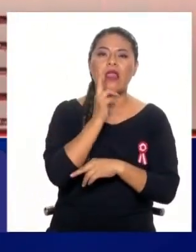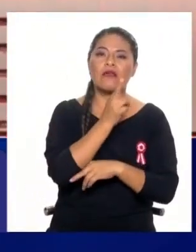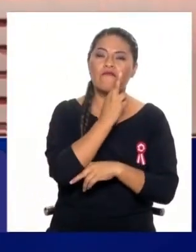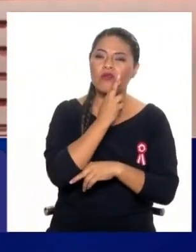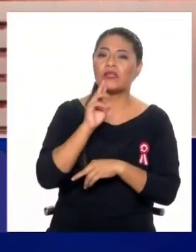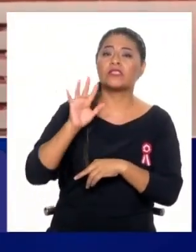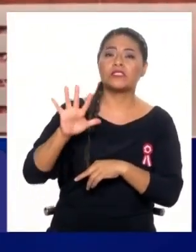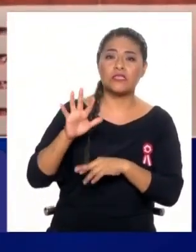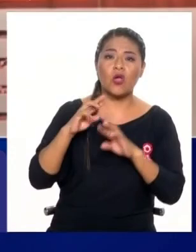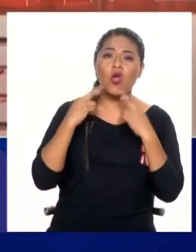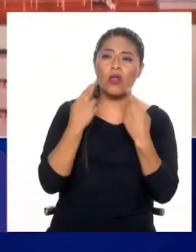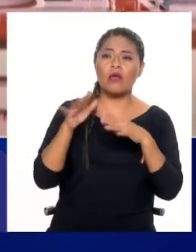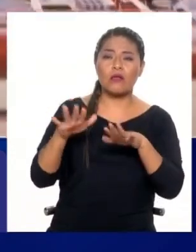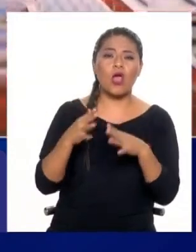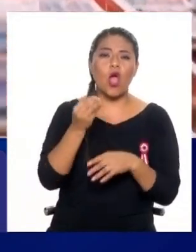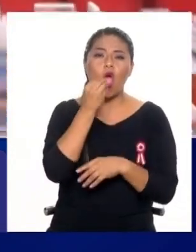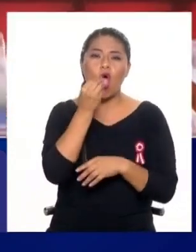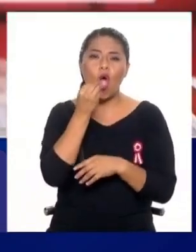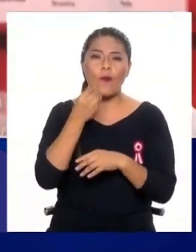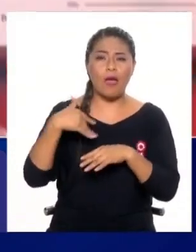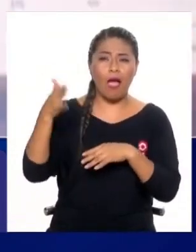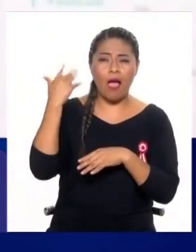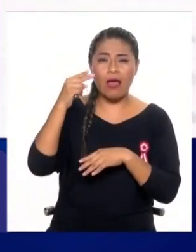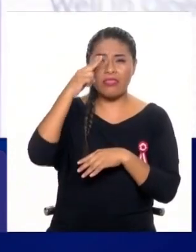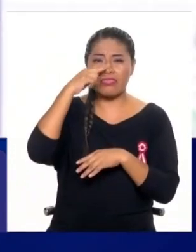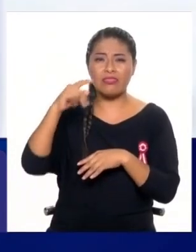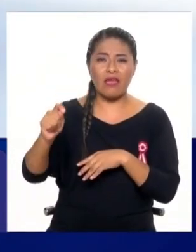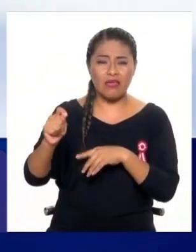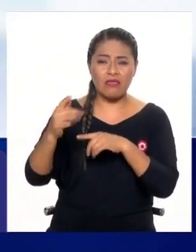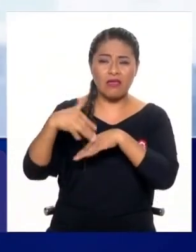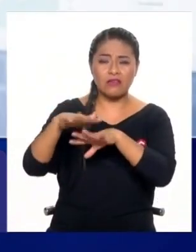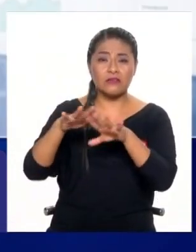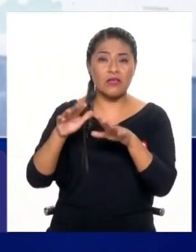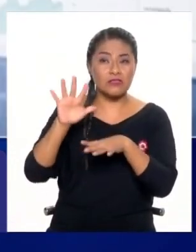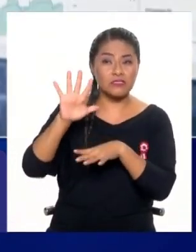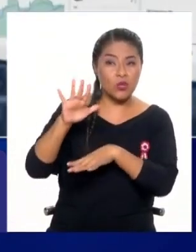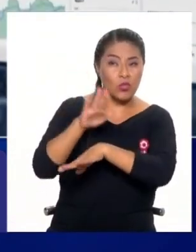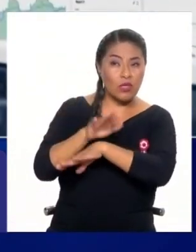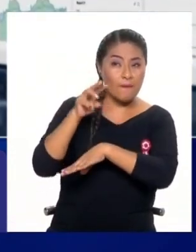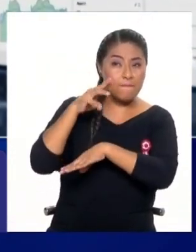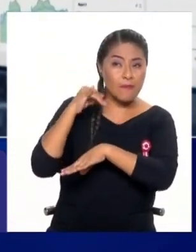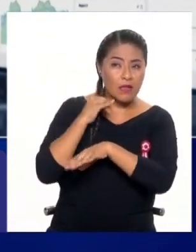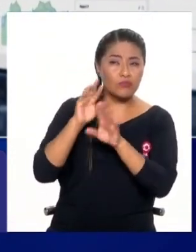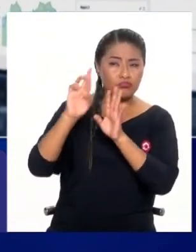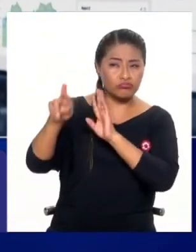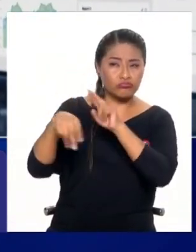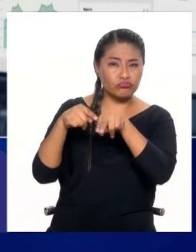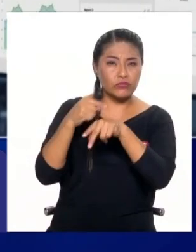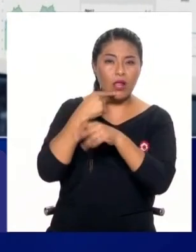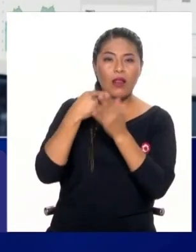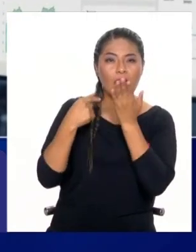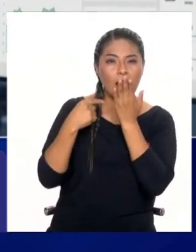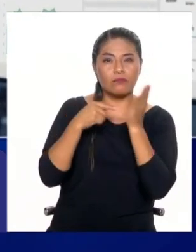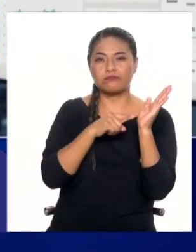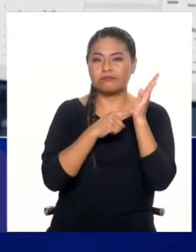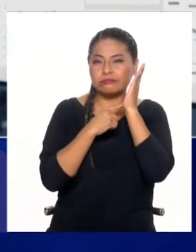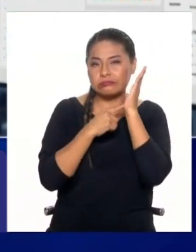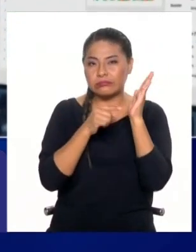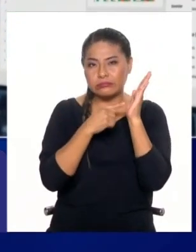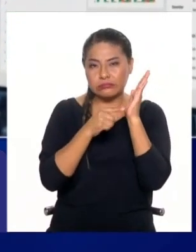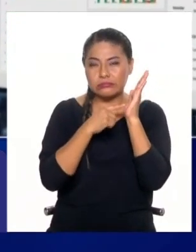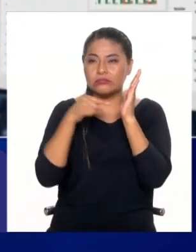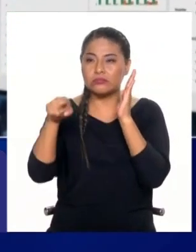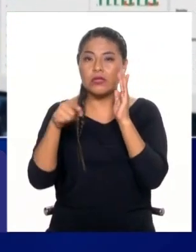personas en comida tailandesa el miércoles a las 7 de la noche. Y el computador, porque el celular es un computador,